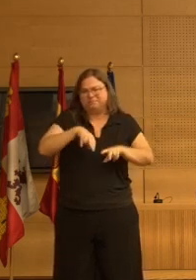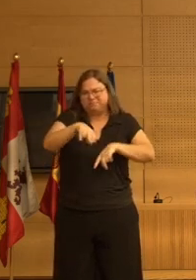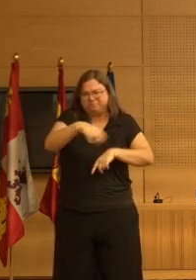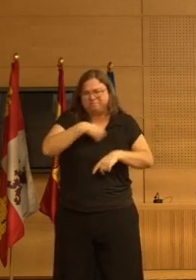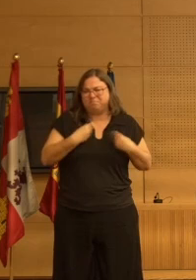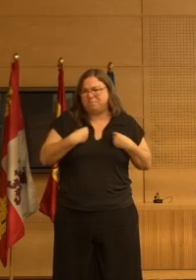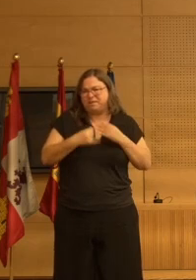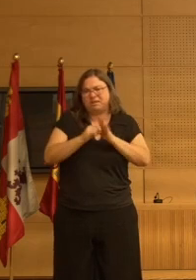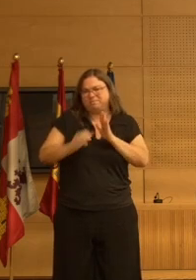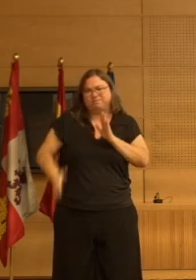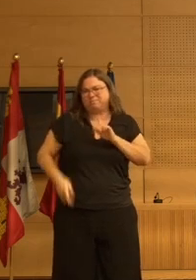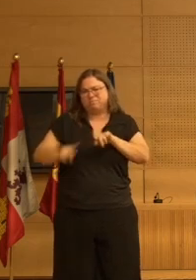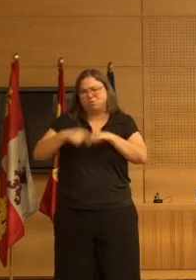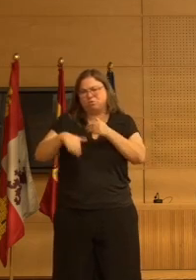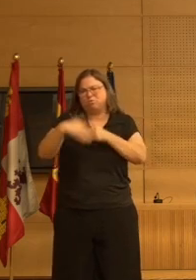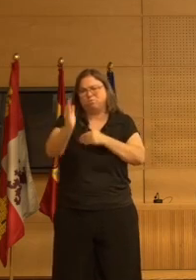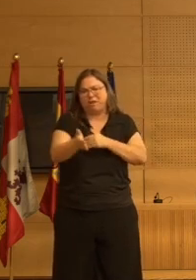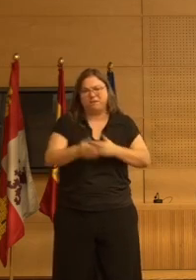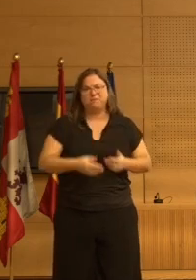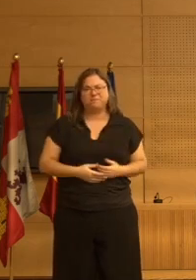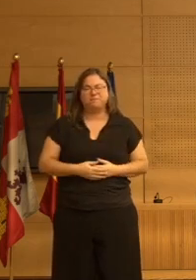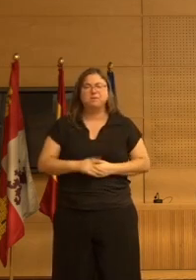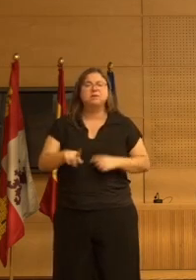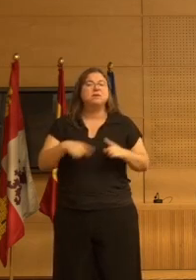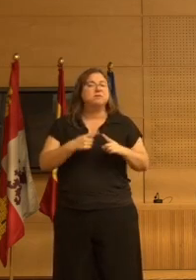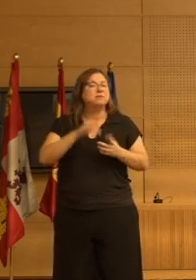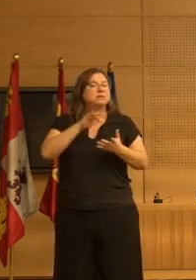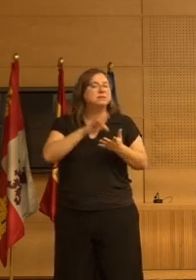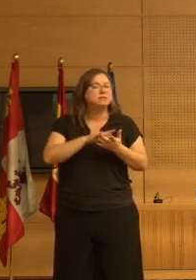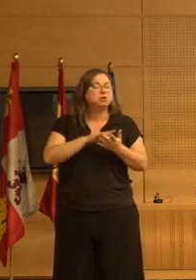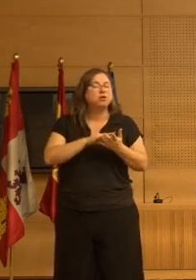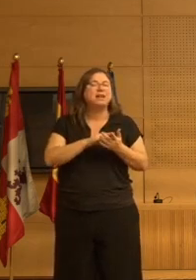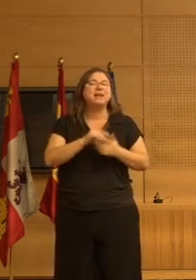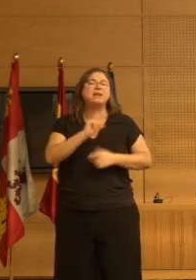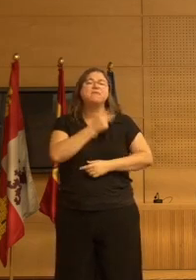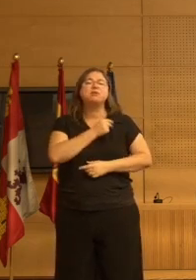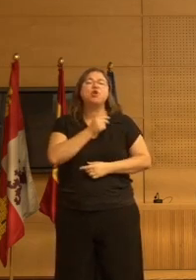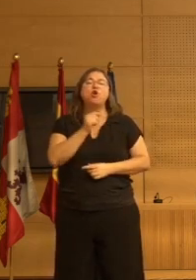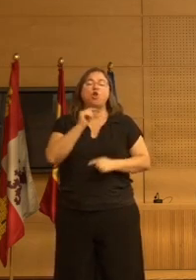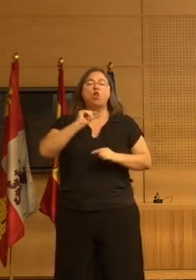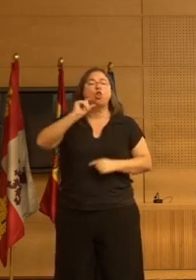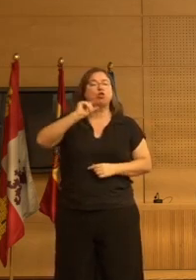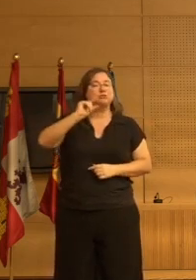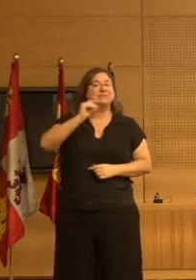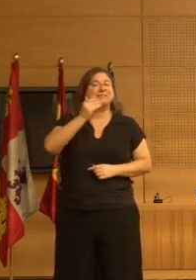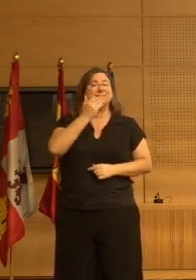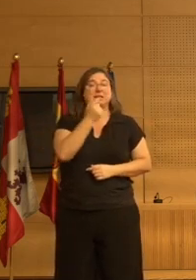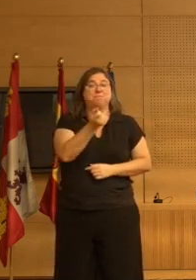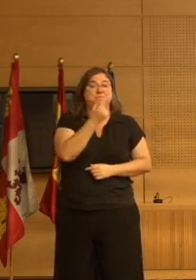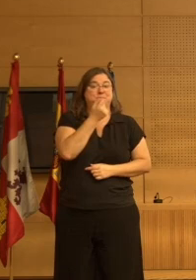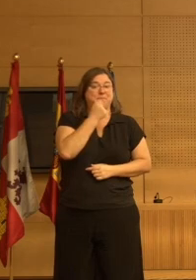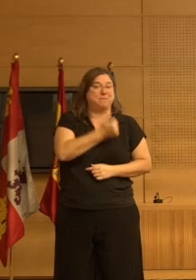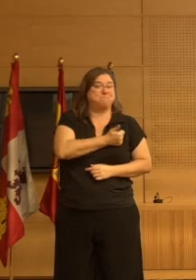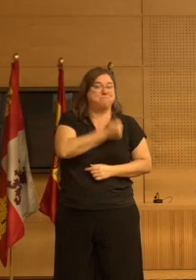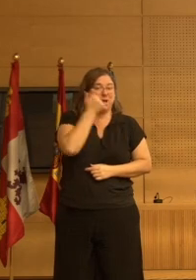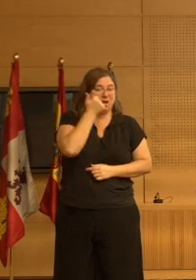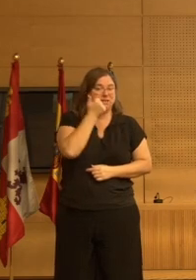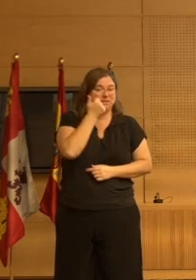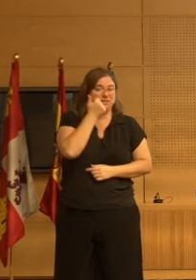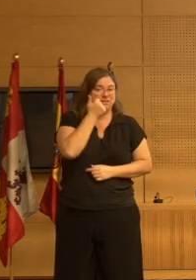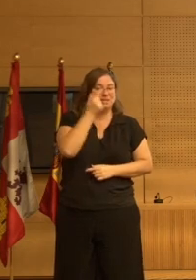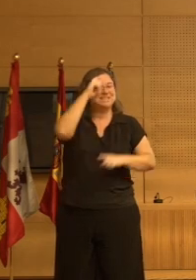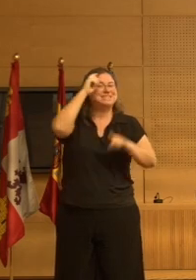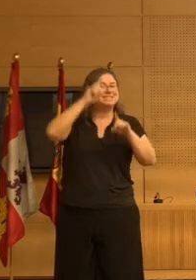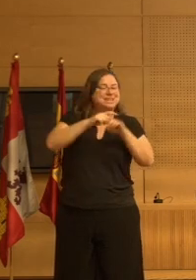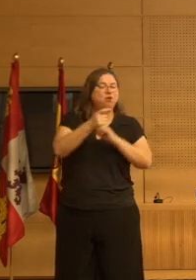vital a corto o medio plazo. Y existe también un efecto de dosis, de modo que cuanto más psicofármacos está recibiendo el paciente,